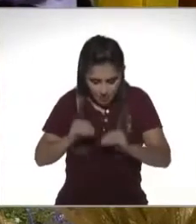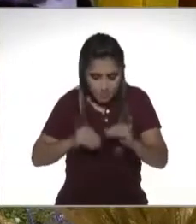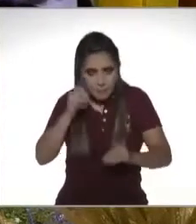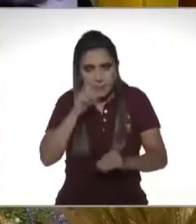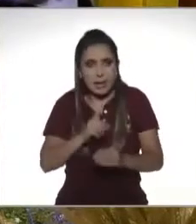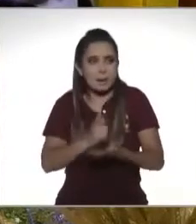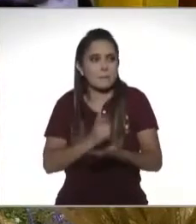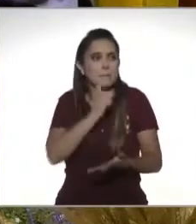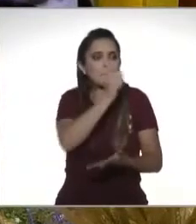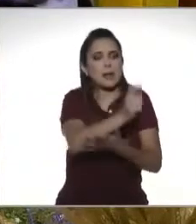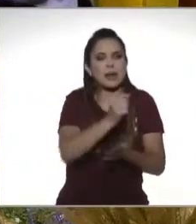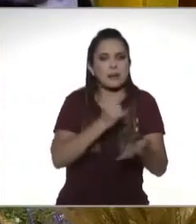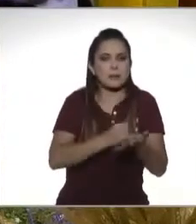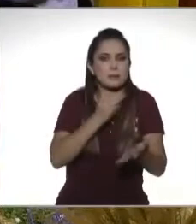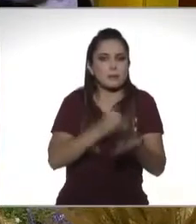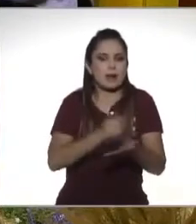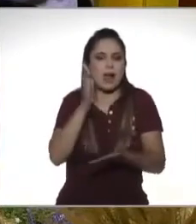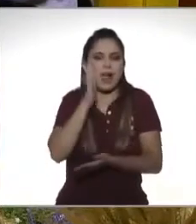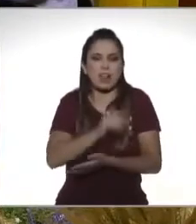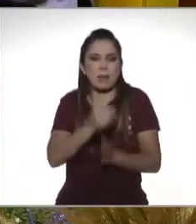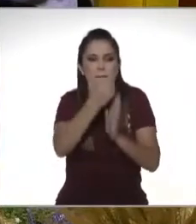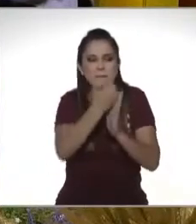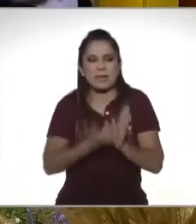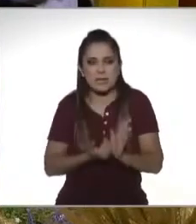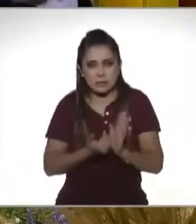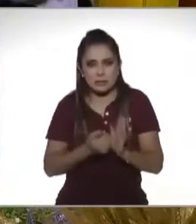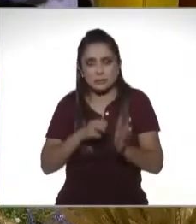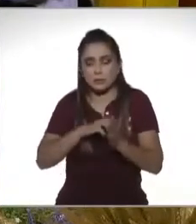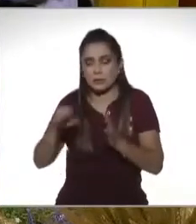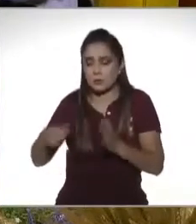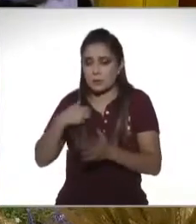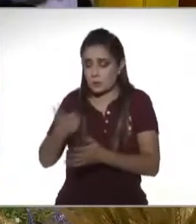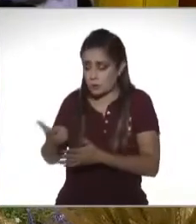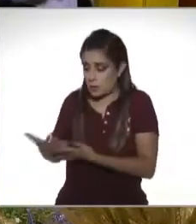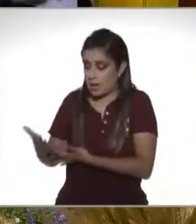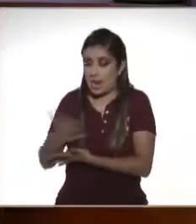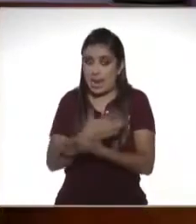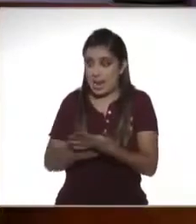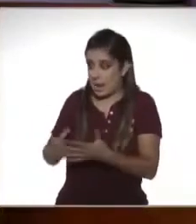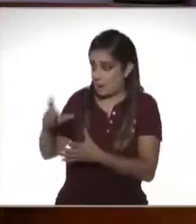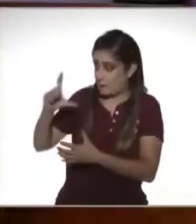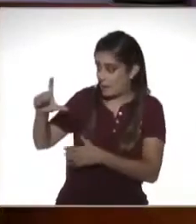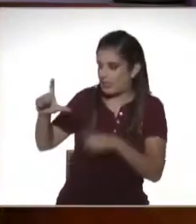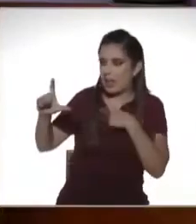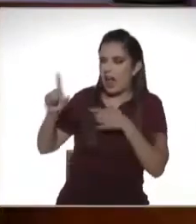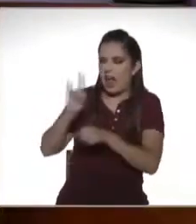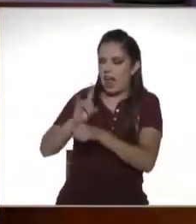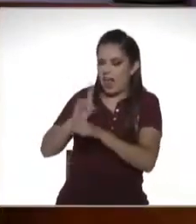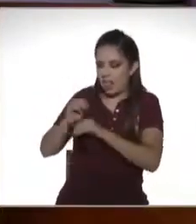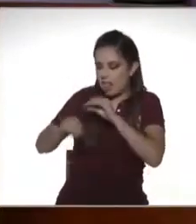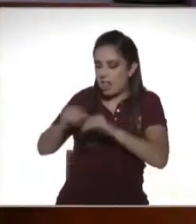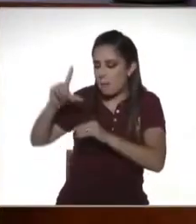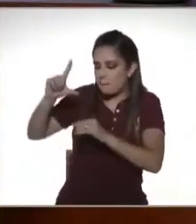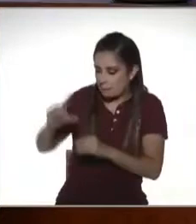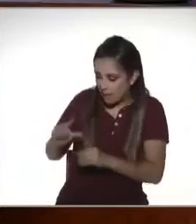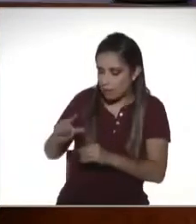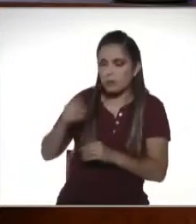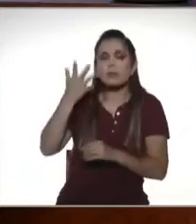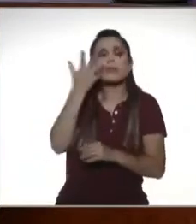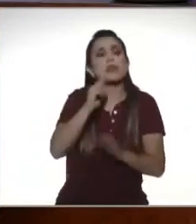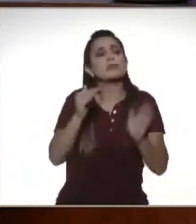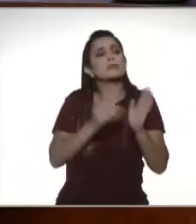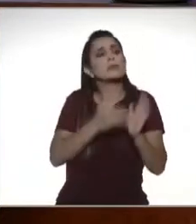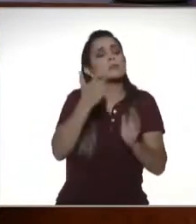decidir cuánto es lo que declara como percibido y cuánto no puedo decir pues yo recibí 10 mil pesos